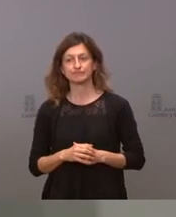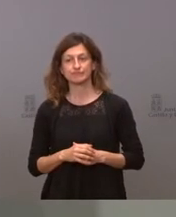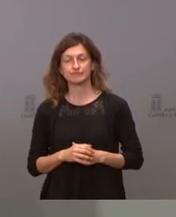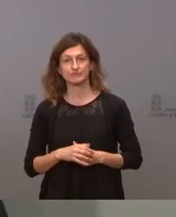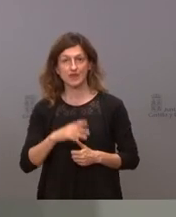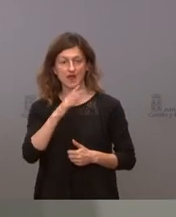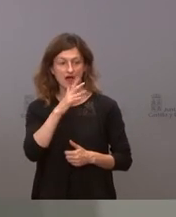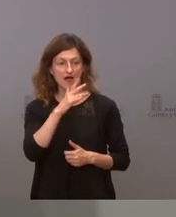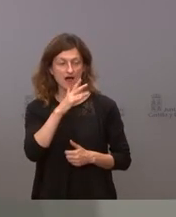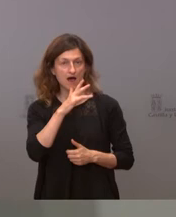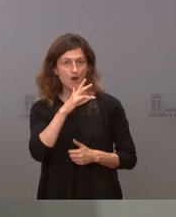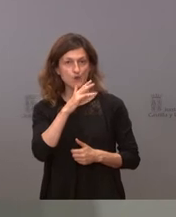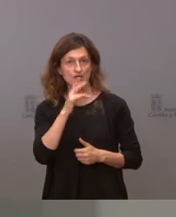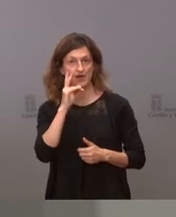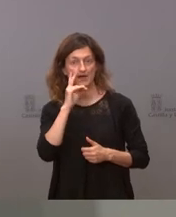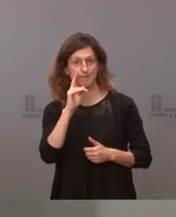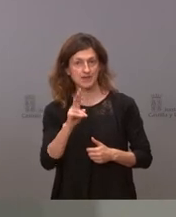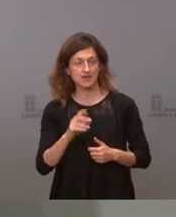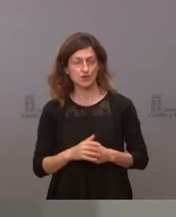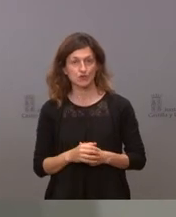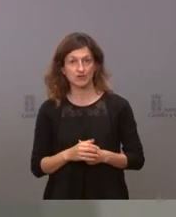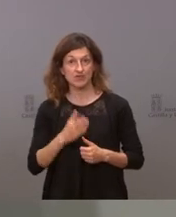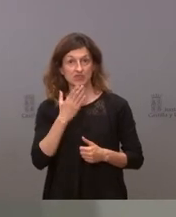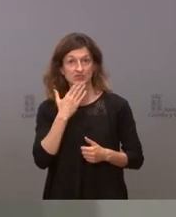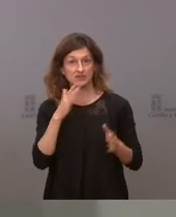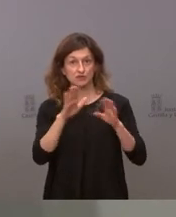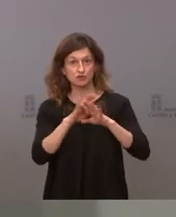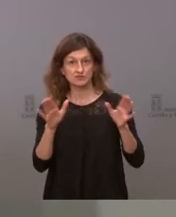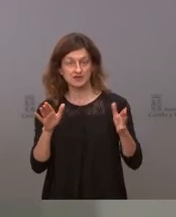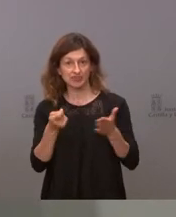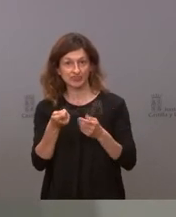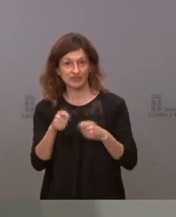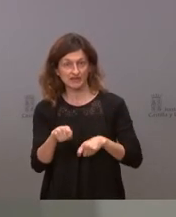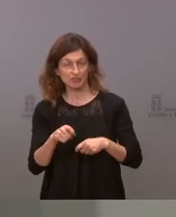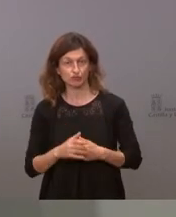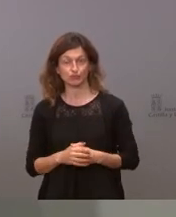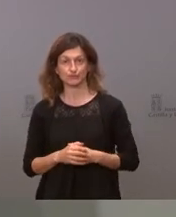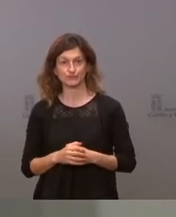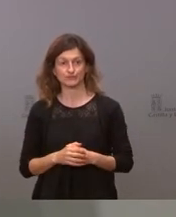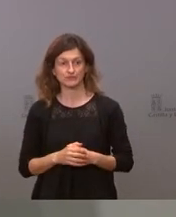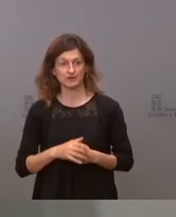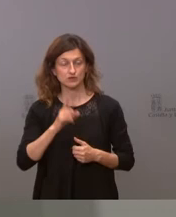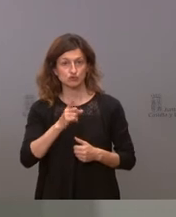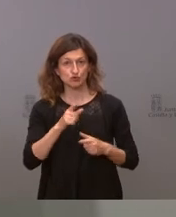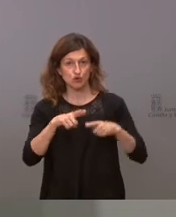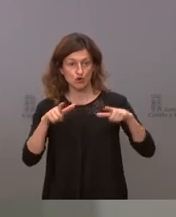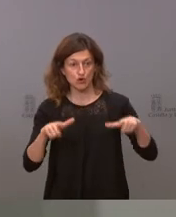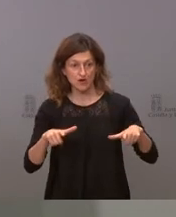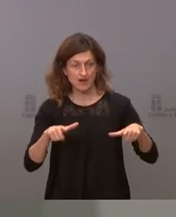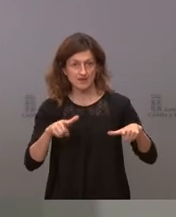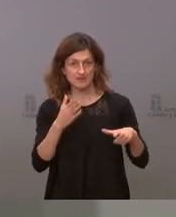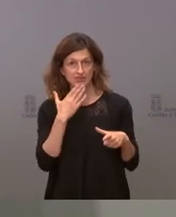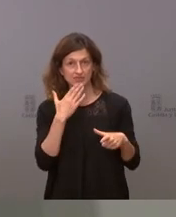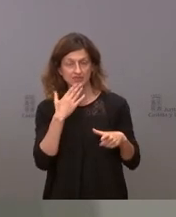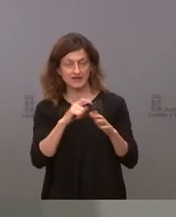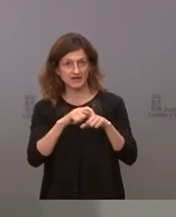está abierto está cerrado el ocio nocturno están abiertos como se determinó los locales de ocio nocturno con